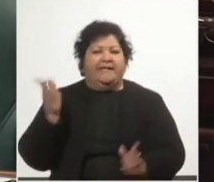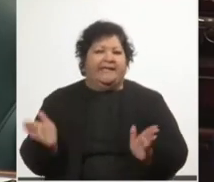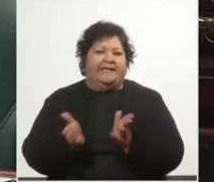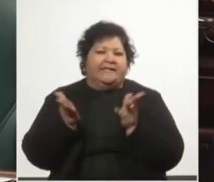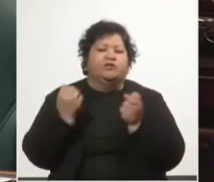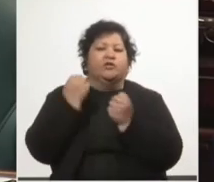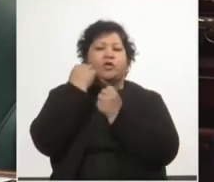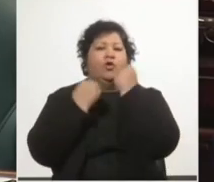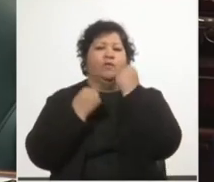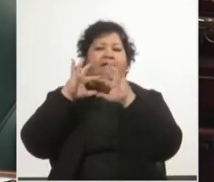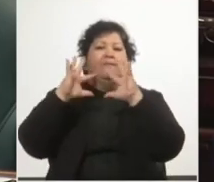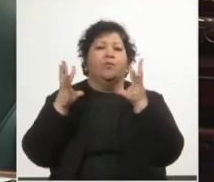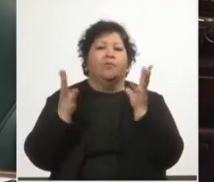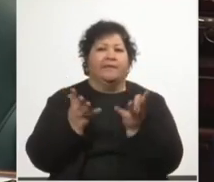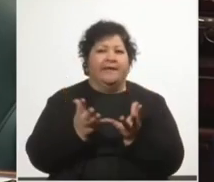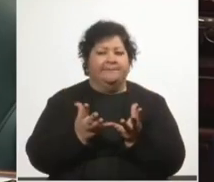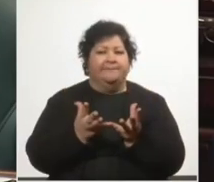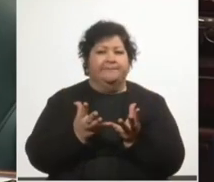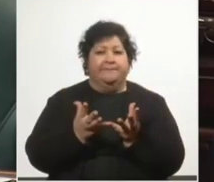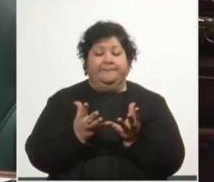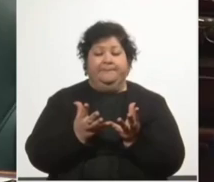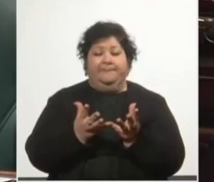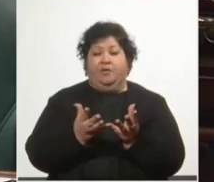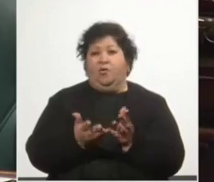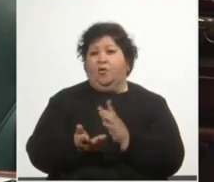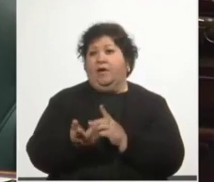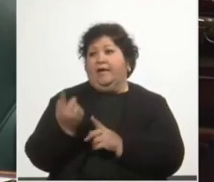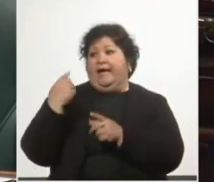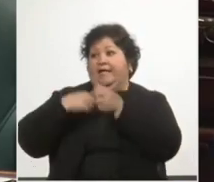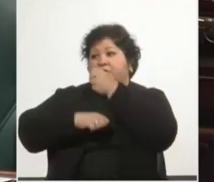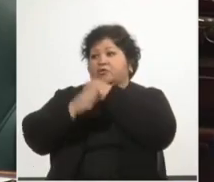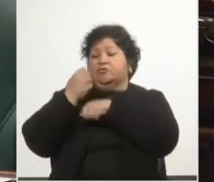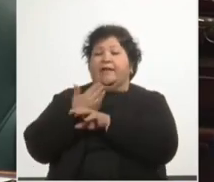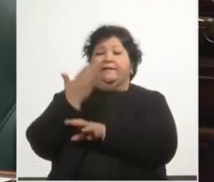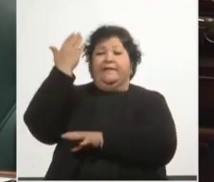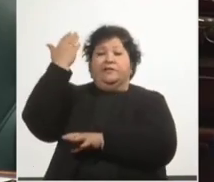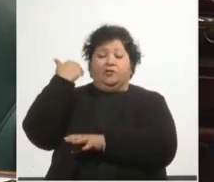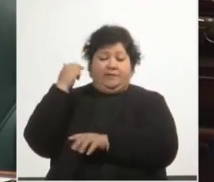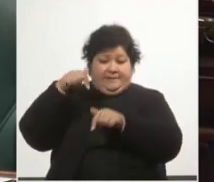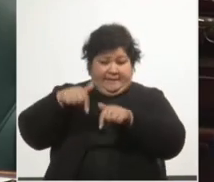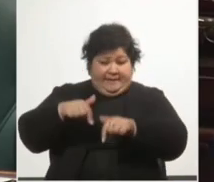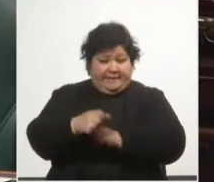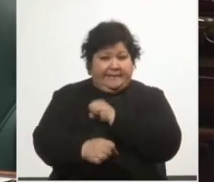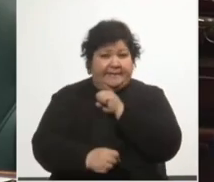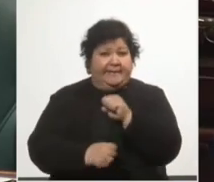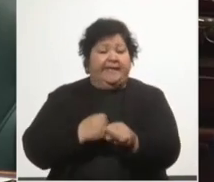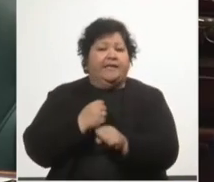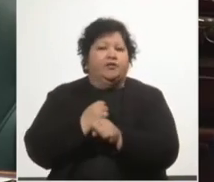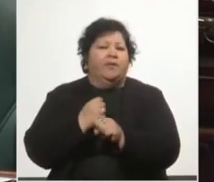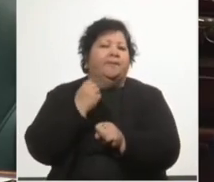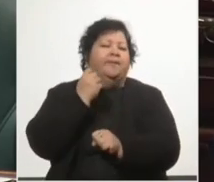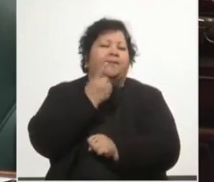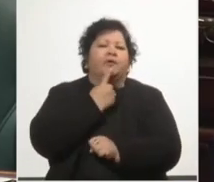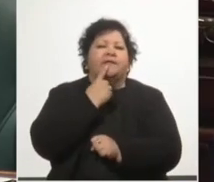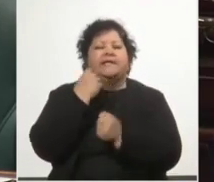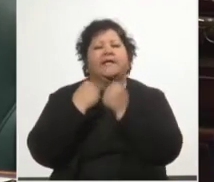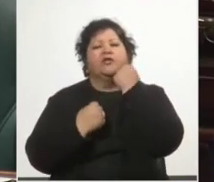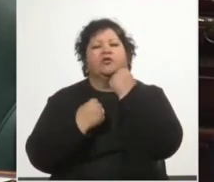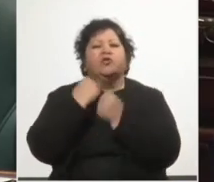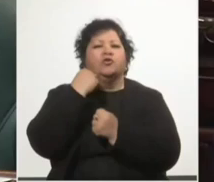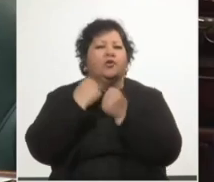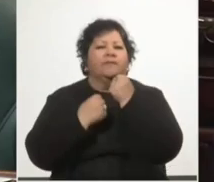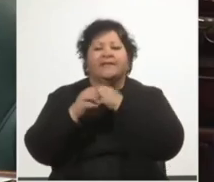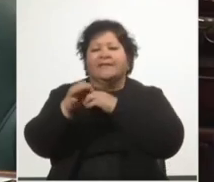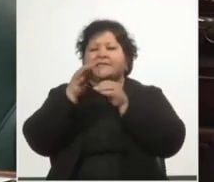Pero tanto ayer como hoy, la política económica juega un papel central en la explicación del desempeño económico.